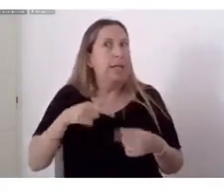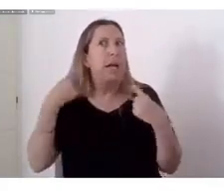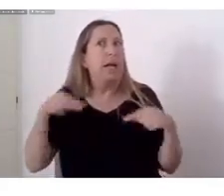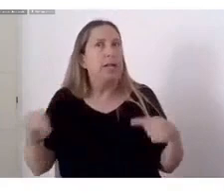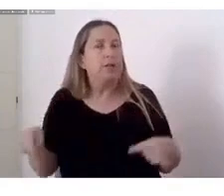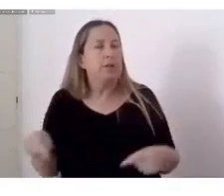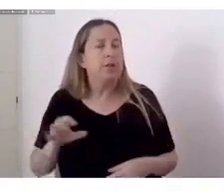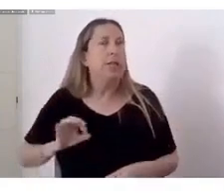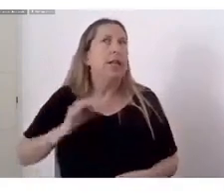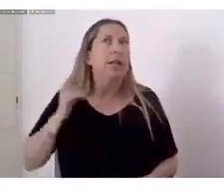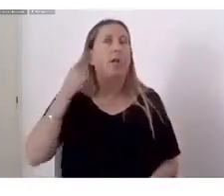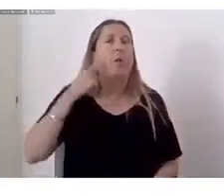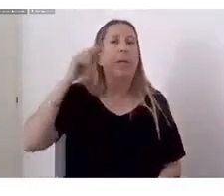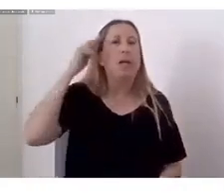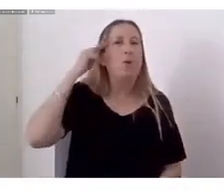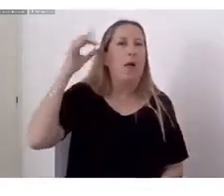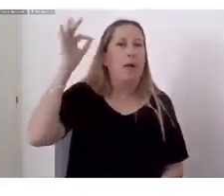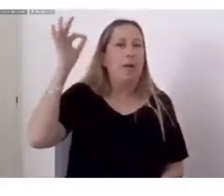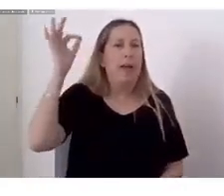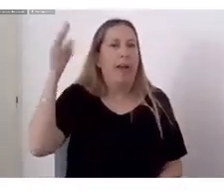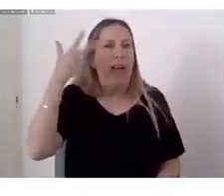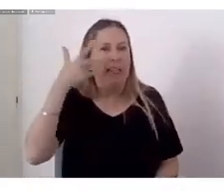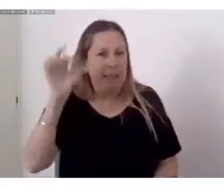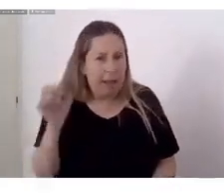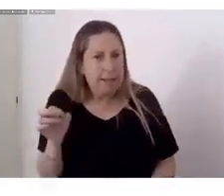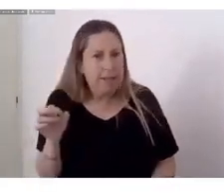calzar De nuevo En esta realidad ¿Por qué será?